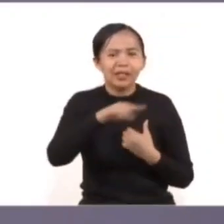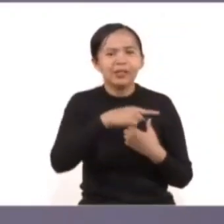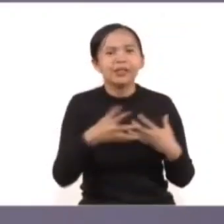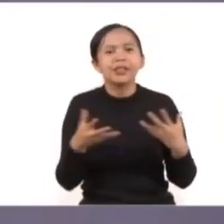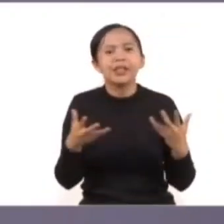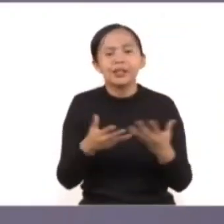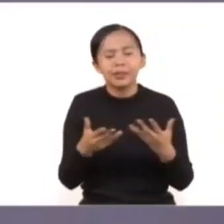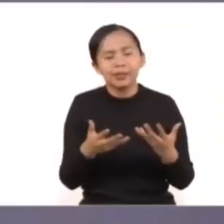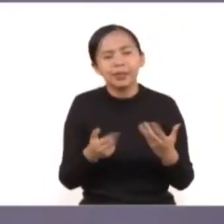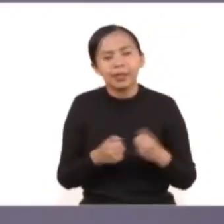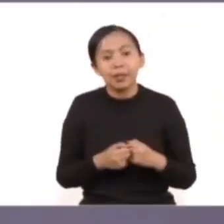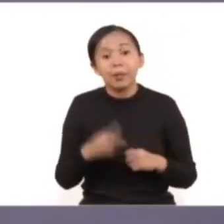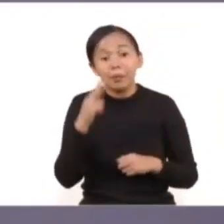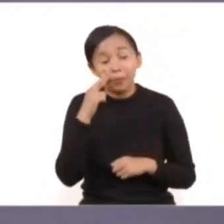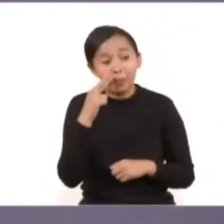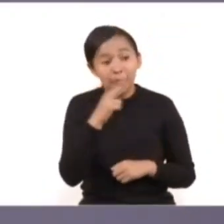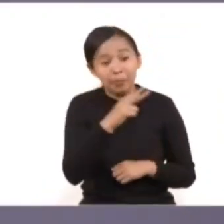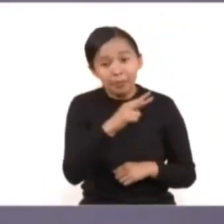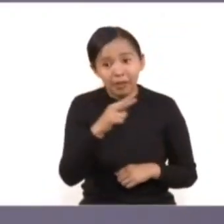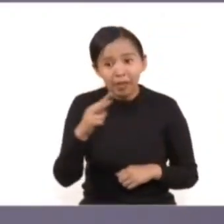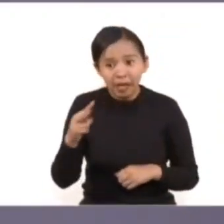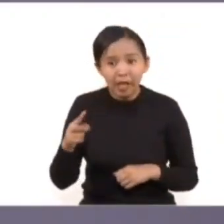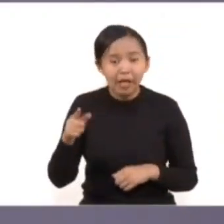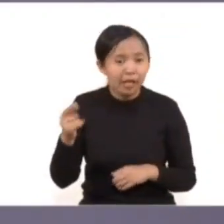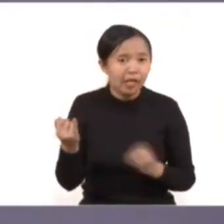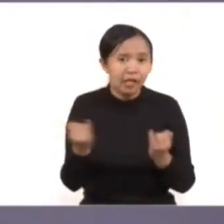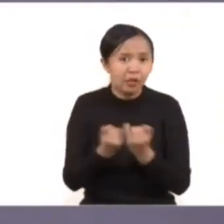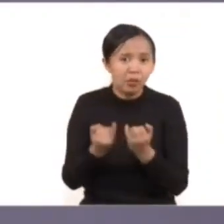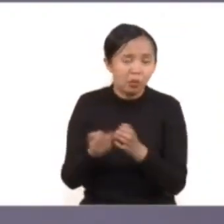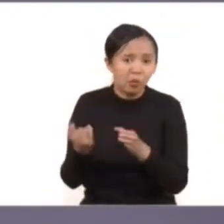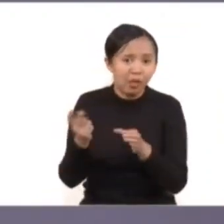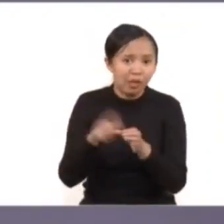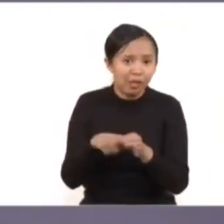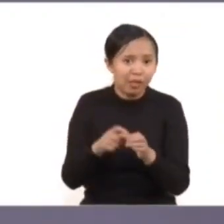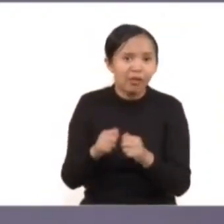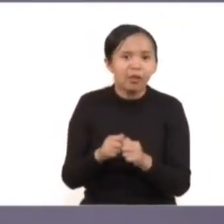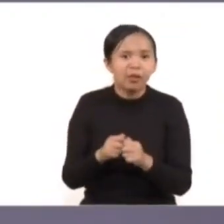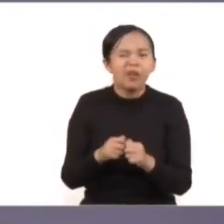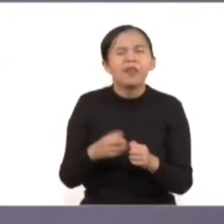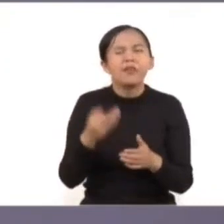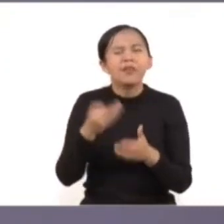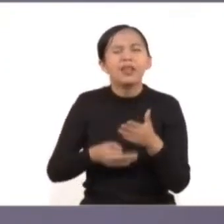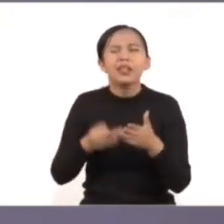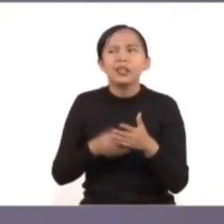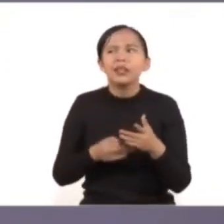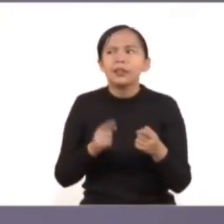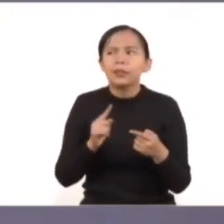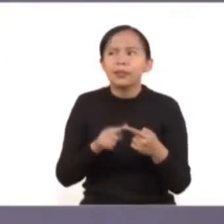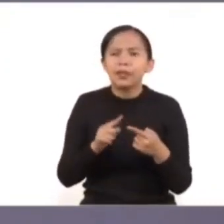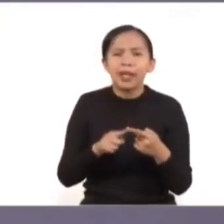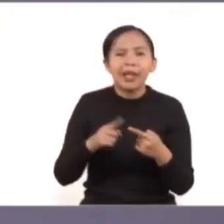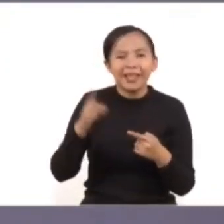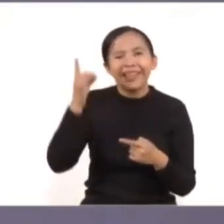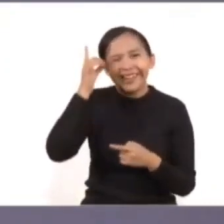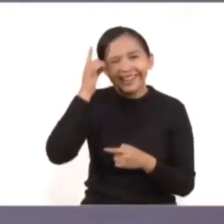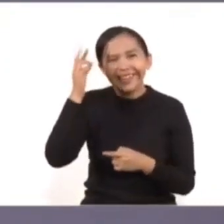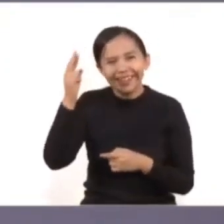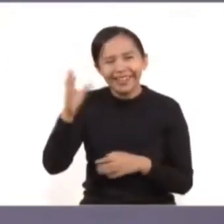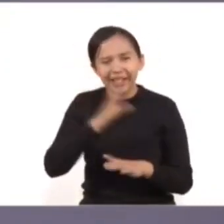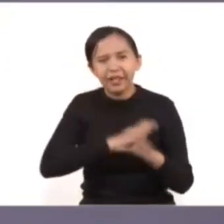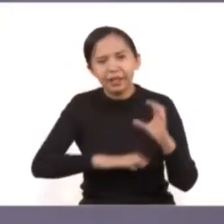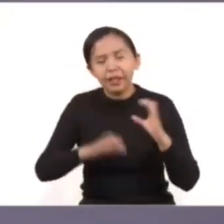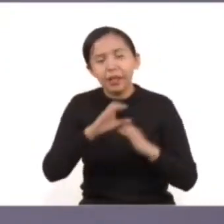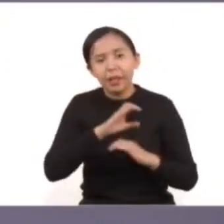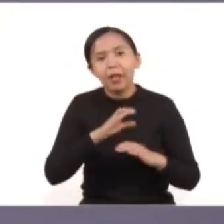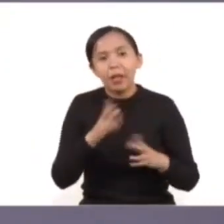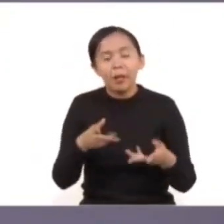y qué oportunidad tenemos el día de hoy de tenerlas frente a nosotros. La única que nos falta, creo yo, es por supuesto la doctora Claudia Sheinbaum, pero